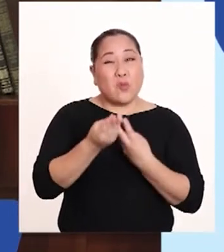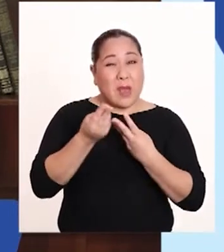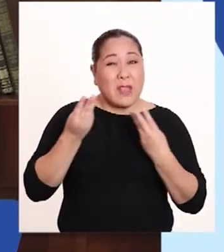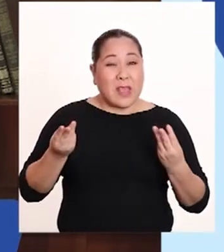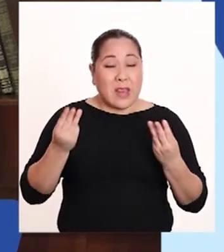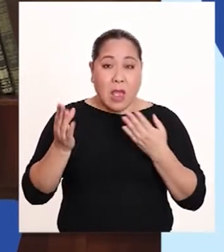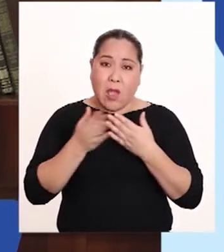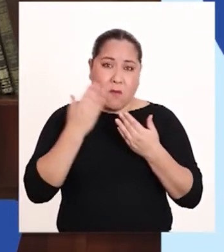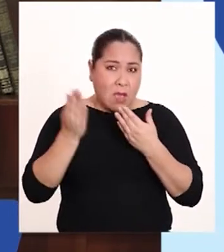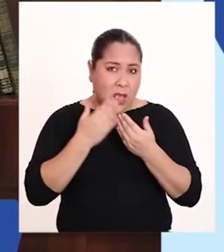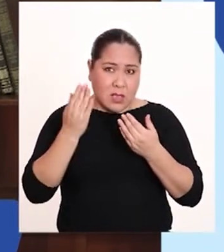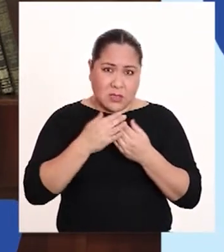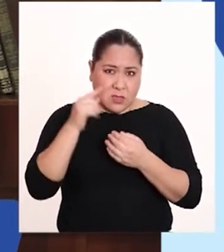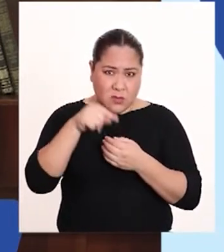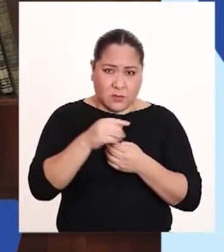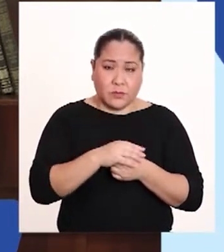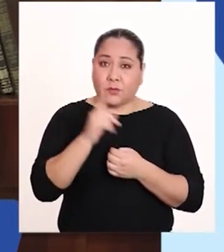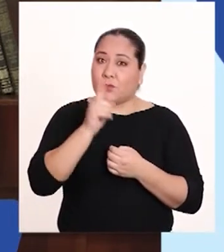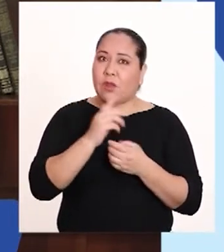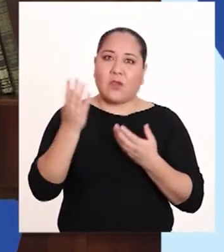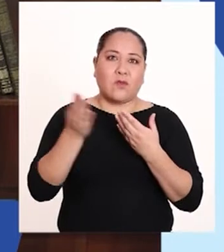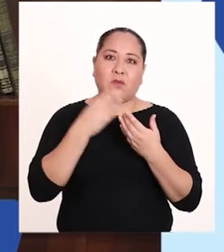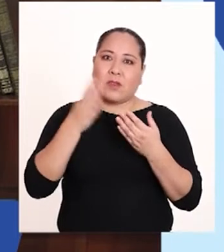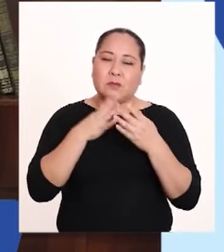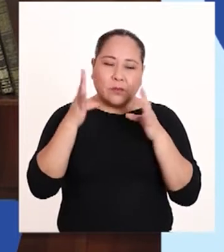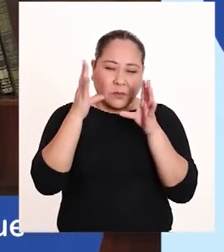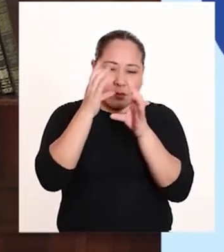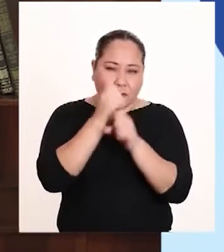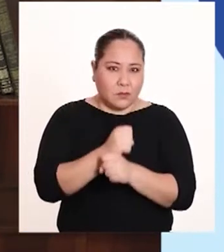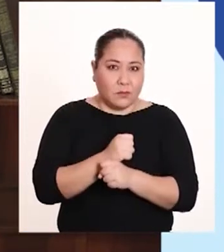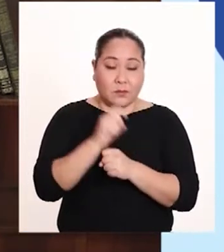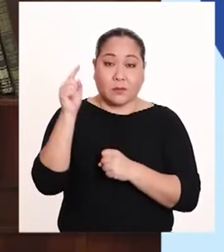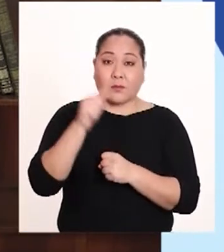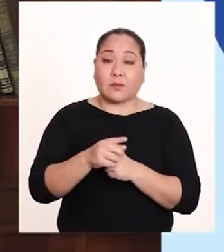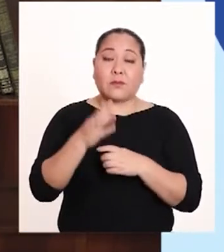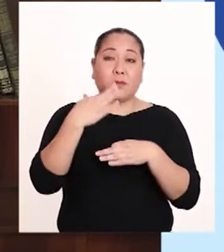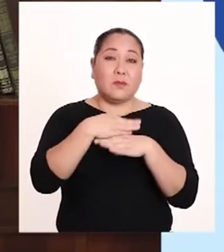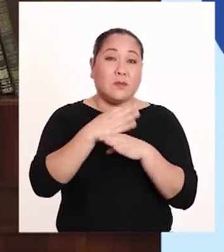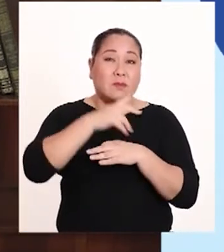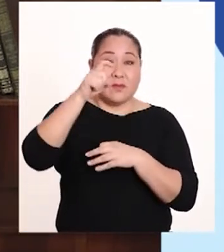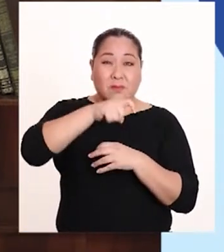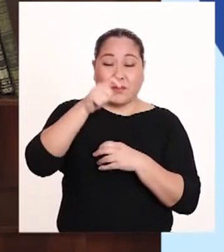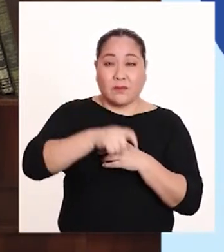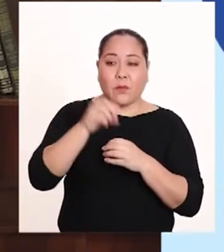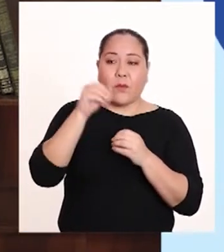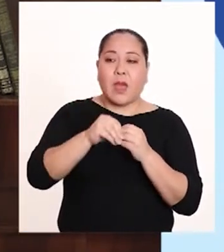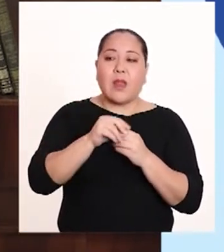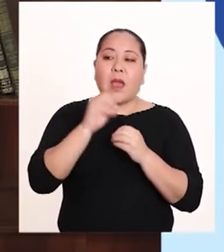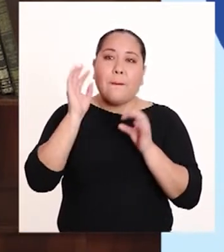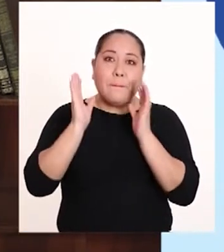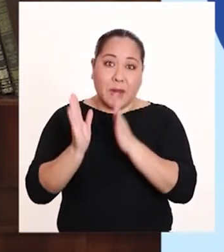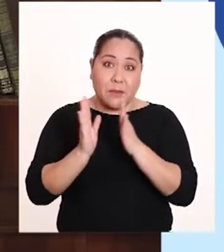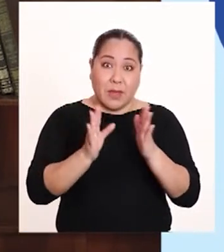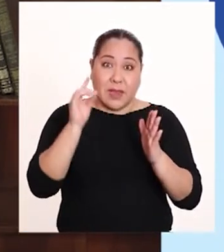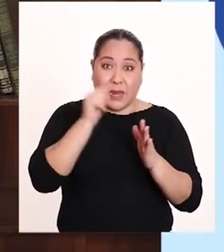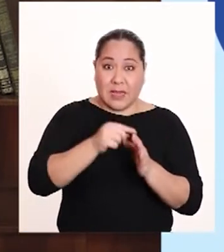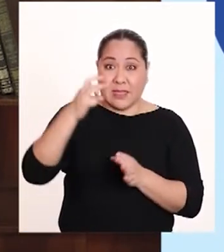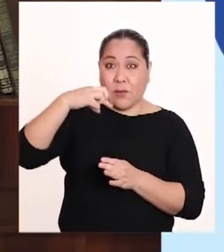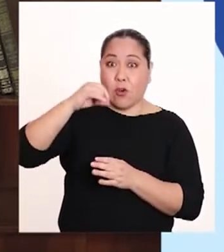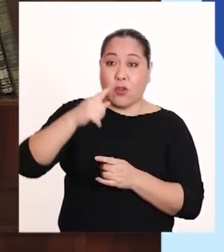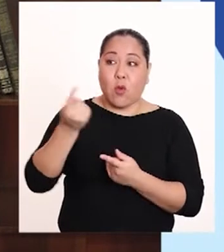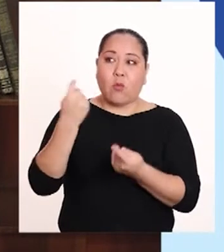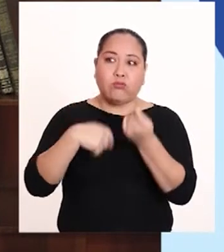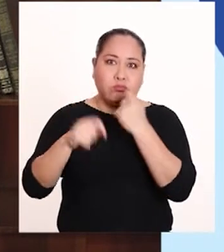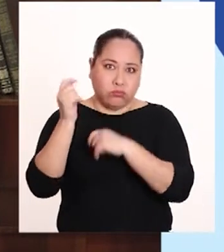composición es sencilla, no es fácil de sintetizar. Las condiciones necesarias para fabricar este polímero